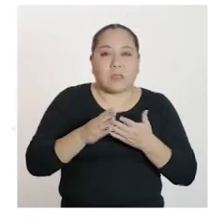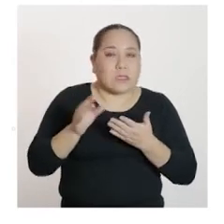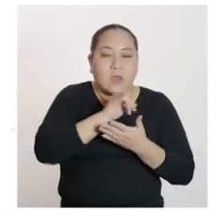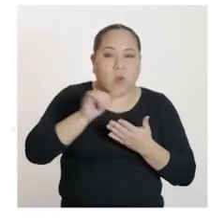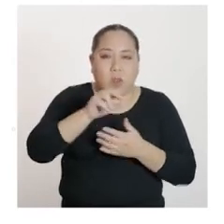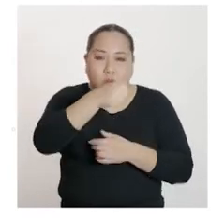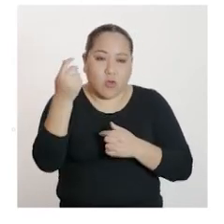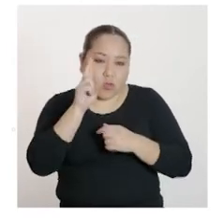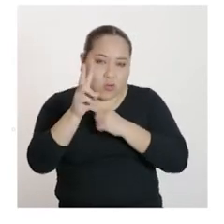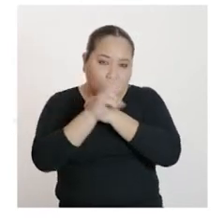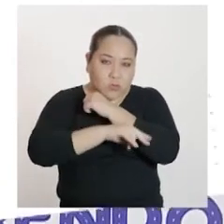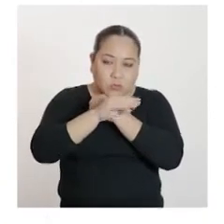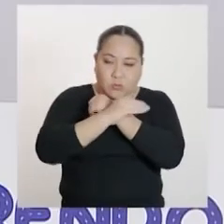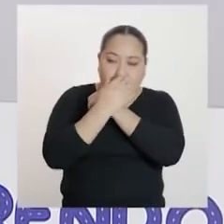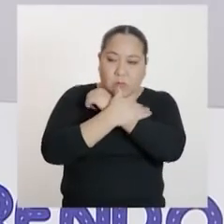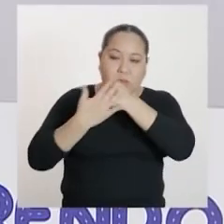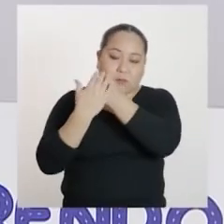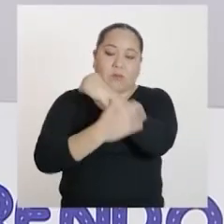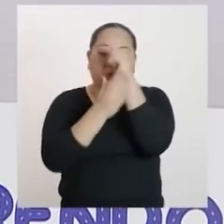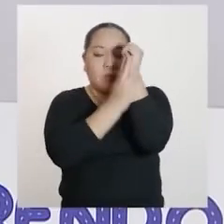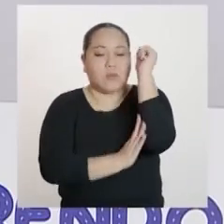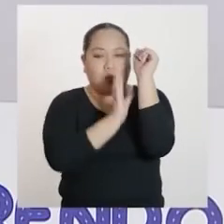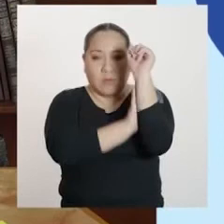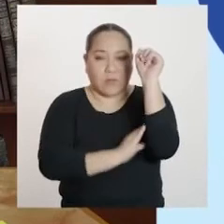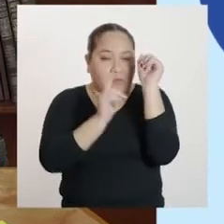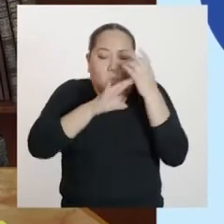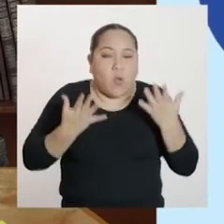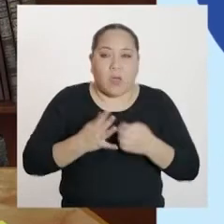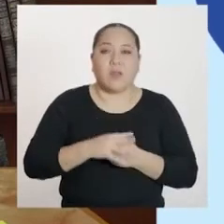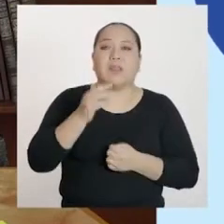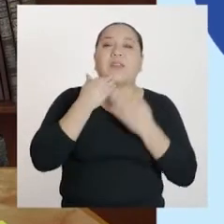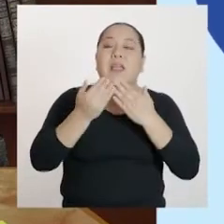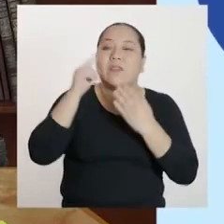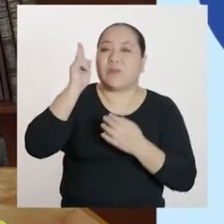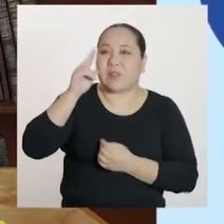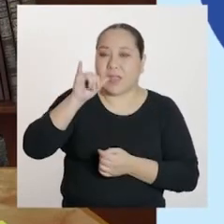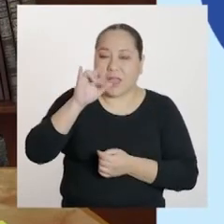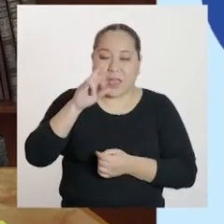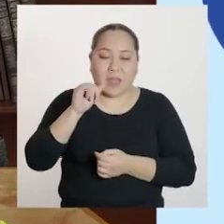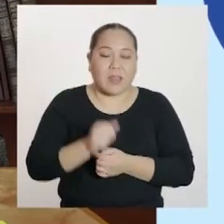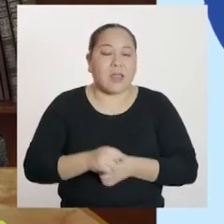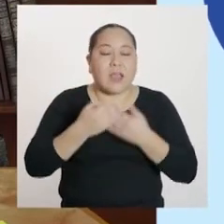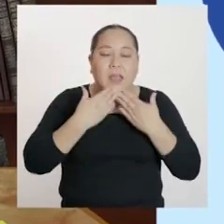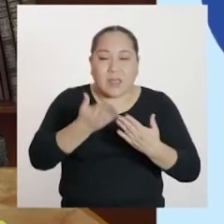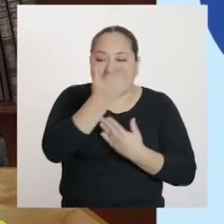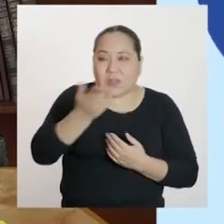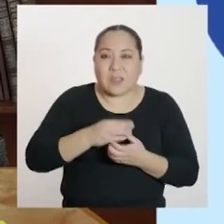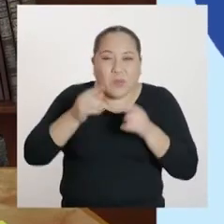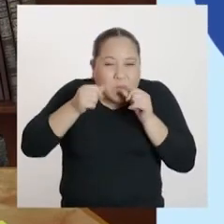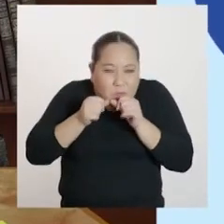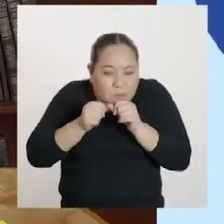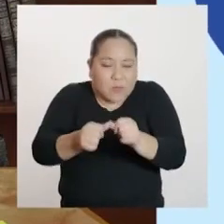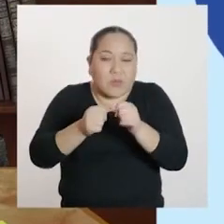lados. Tiene razón. Muchas gracias, profesora Aira Aranda. A ustedes por permitirme llegar a la promoción.